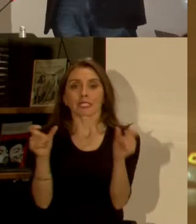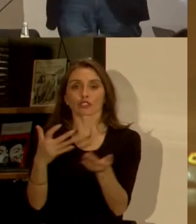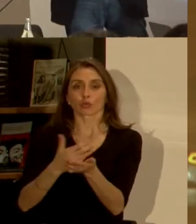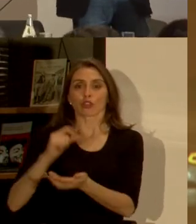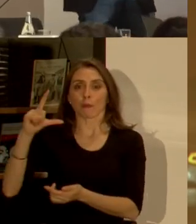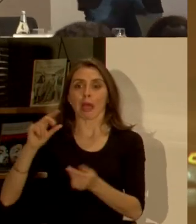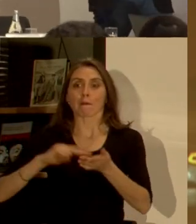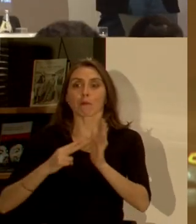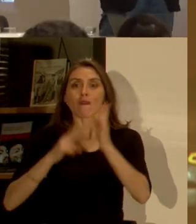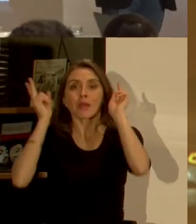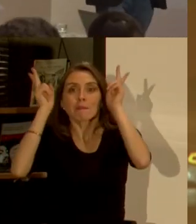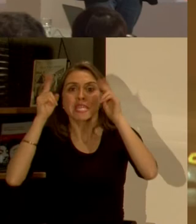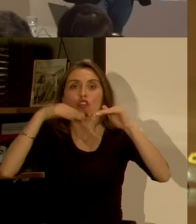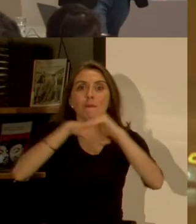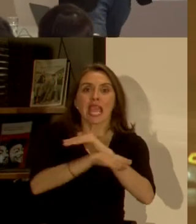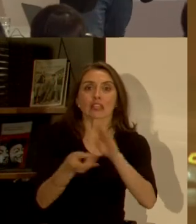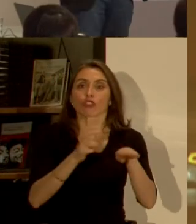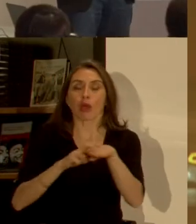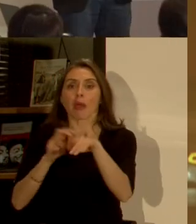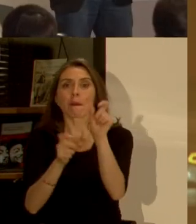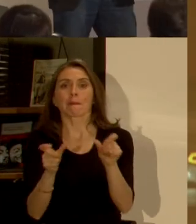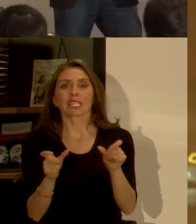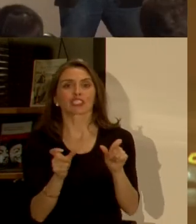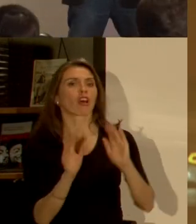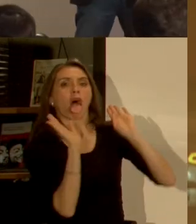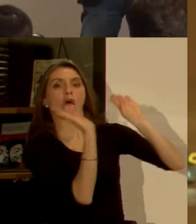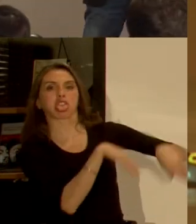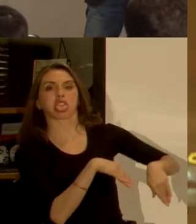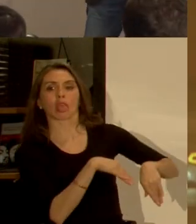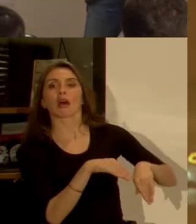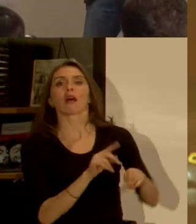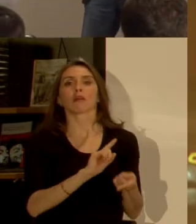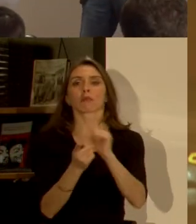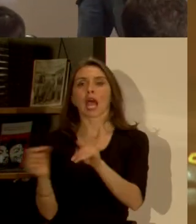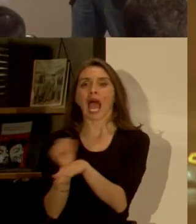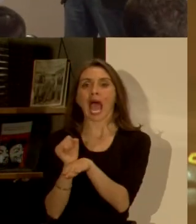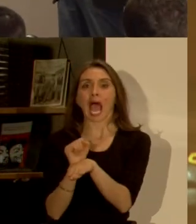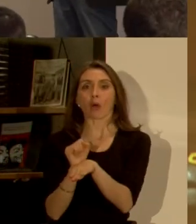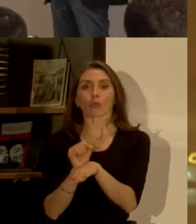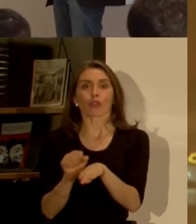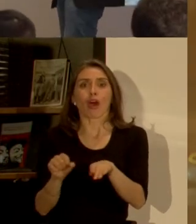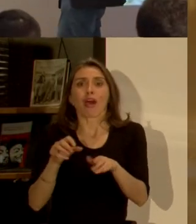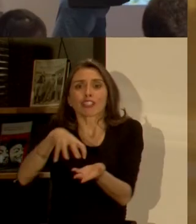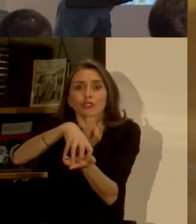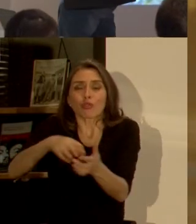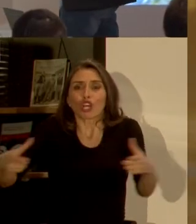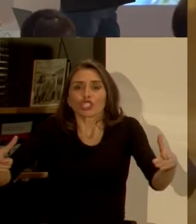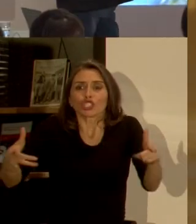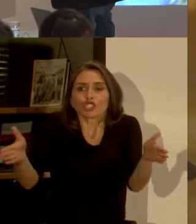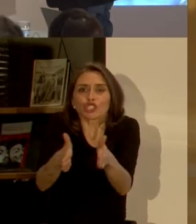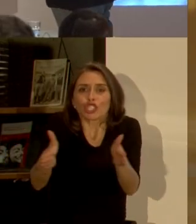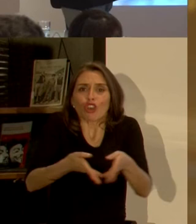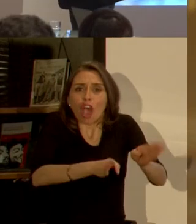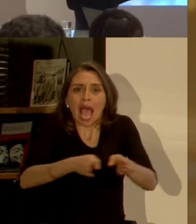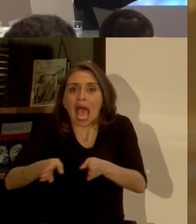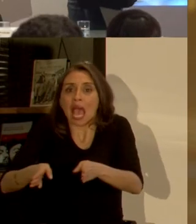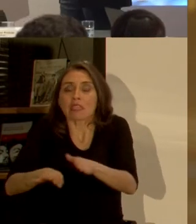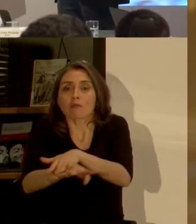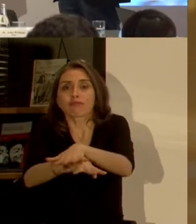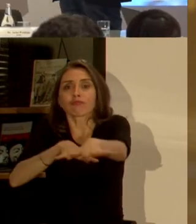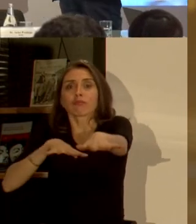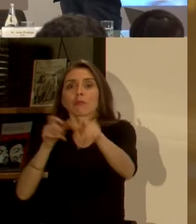crisis del transporte público ha hecho que la gente se cambia y no siga la mente de auto y los autos cambian en la ciudad el temor